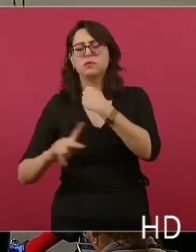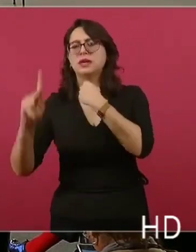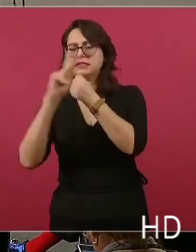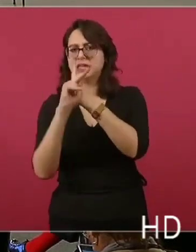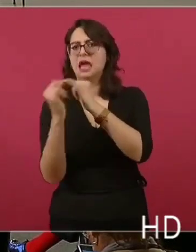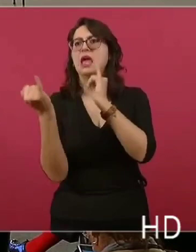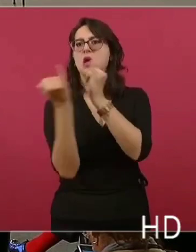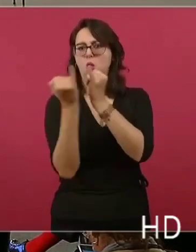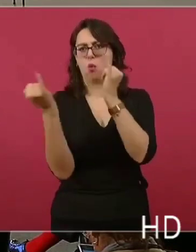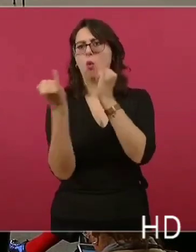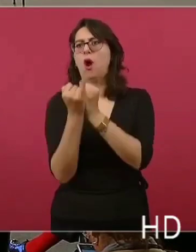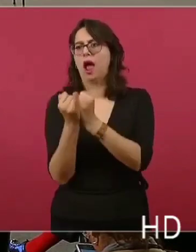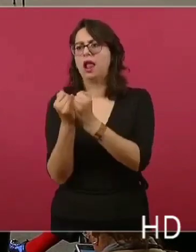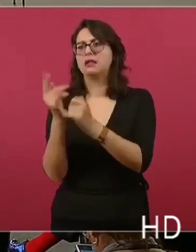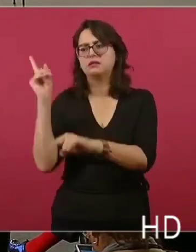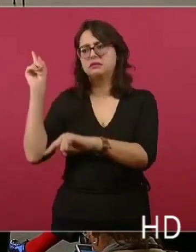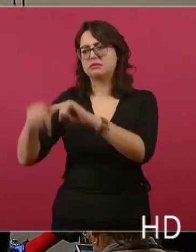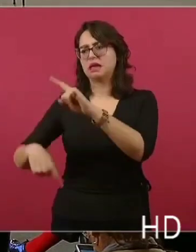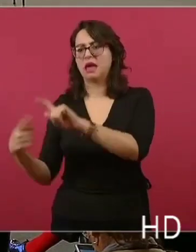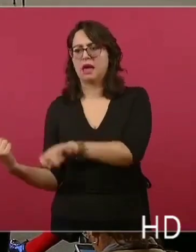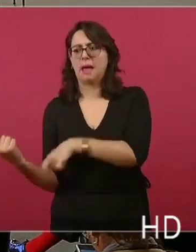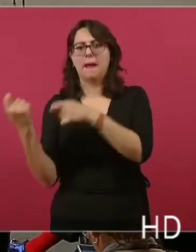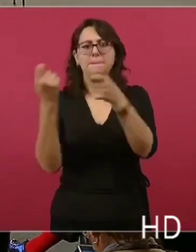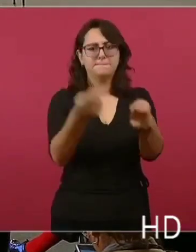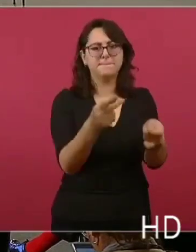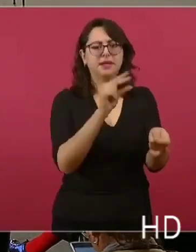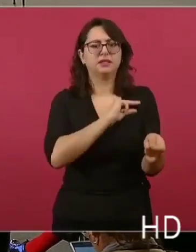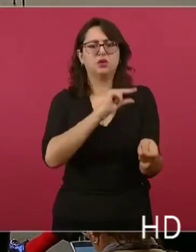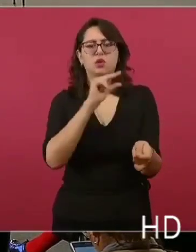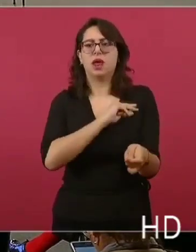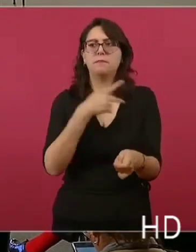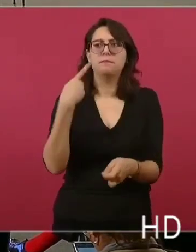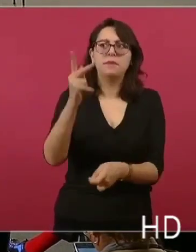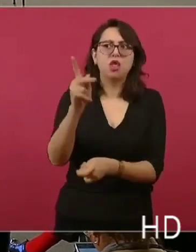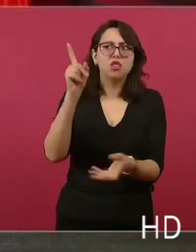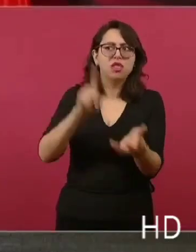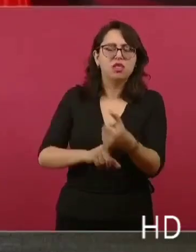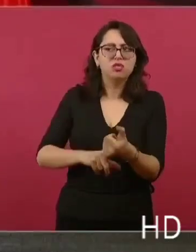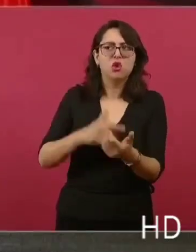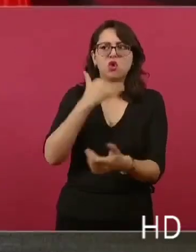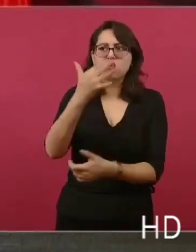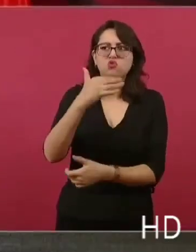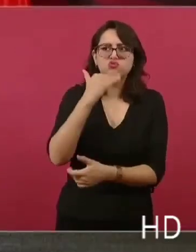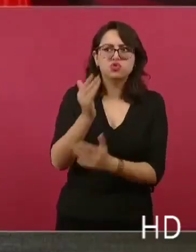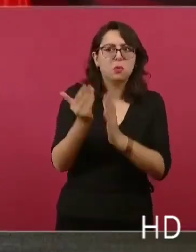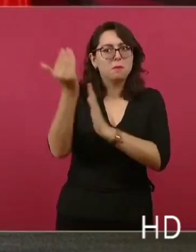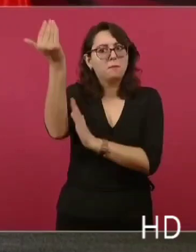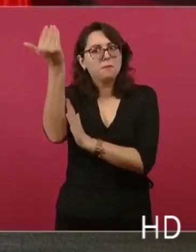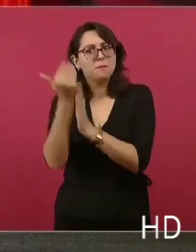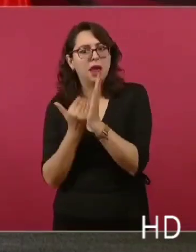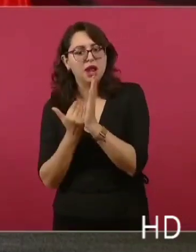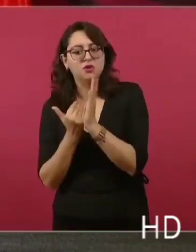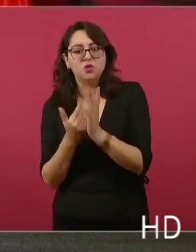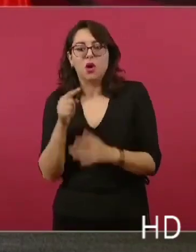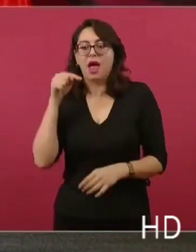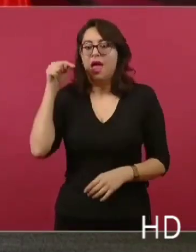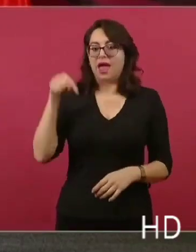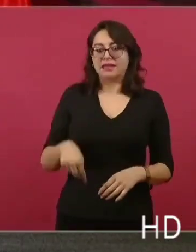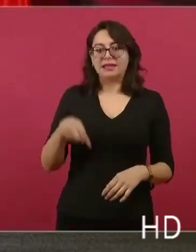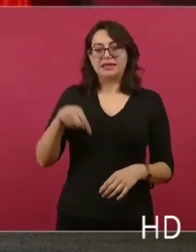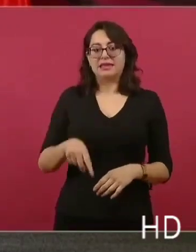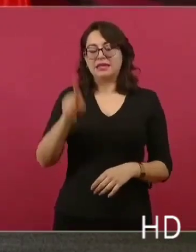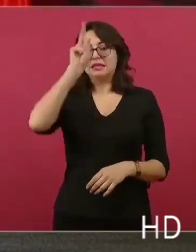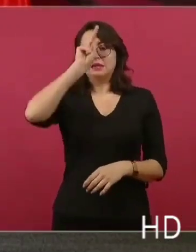Nosotros destacamos, y pregunten por todos lados, entre los economistas y los periodistas,